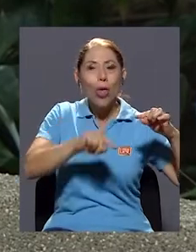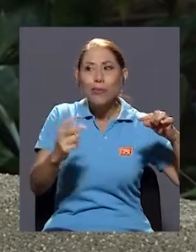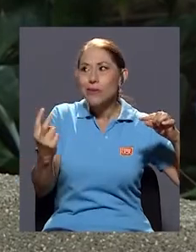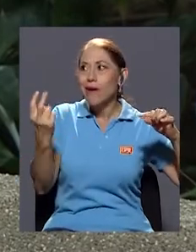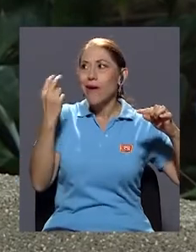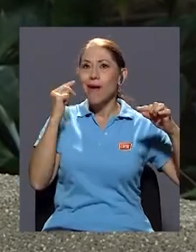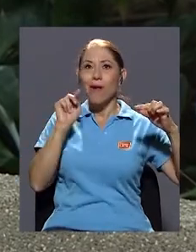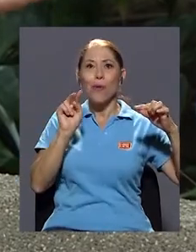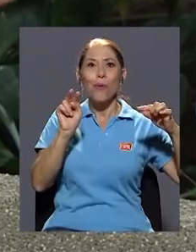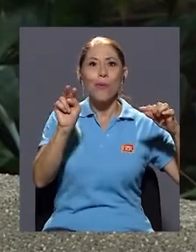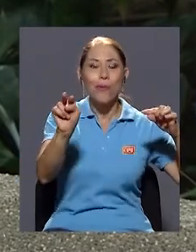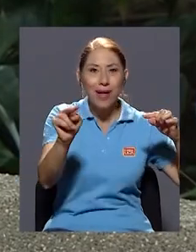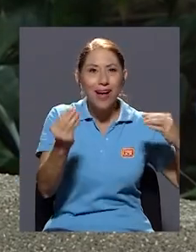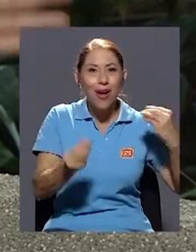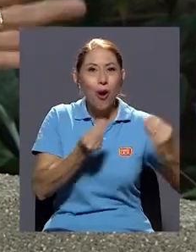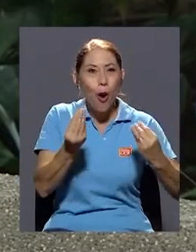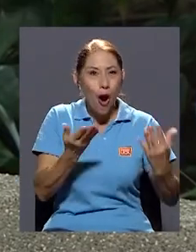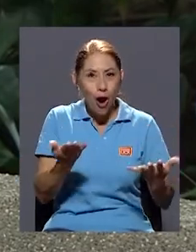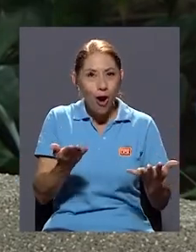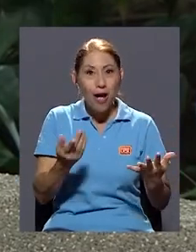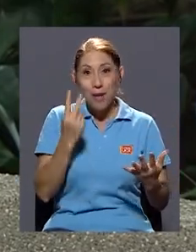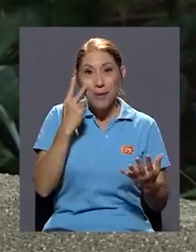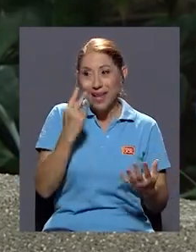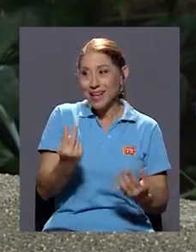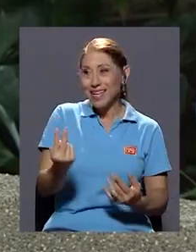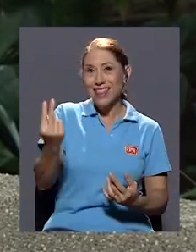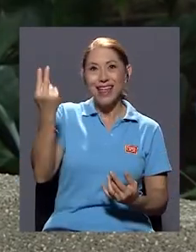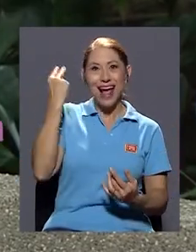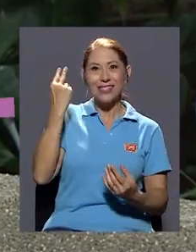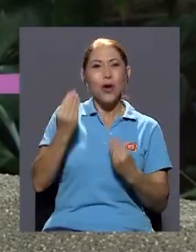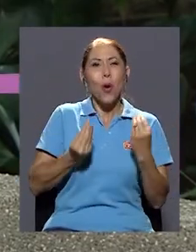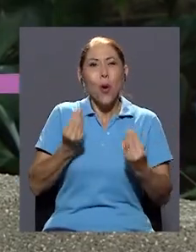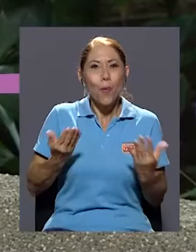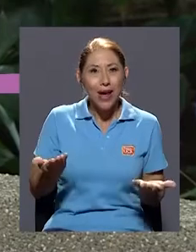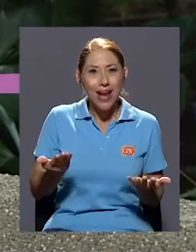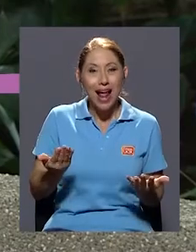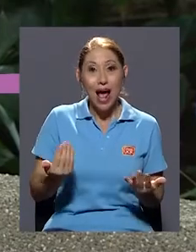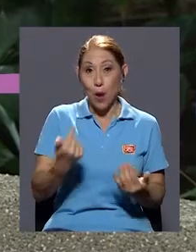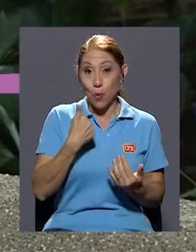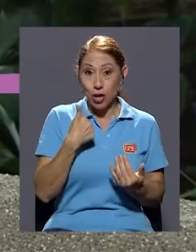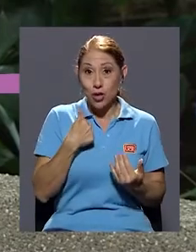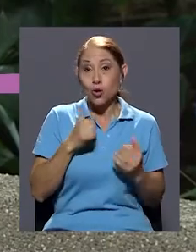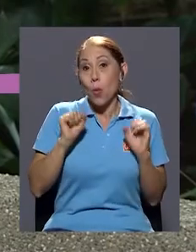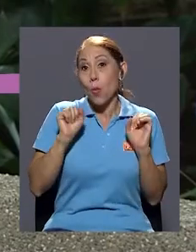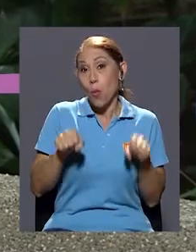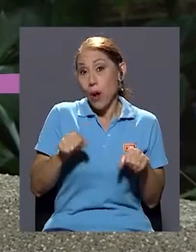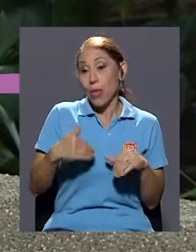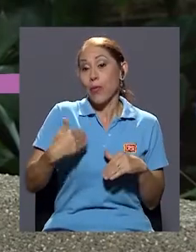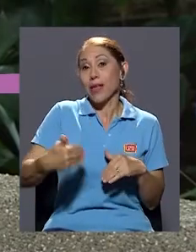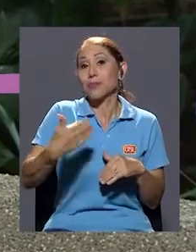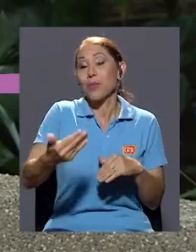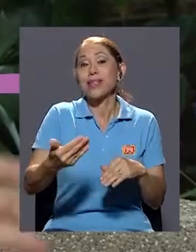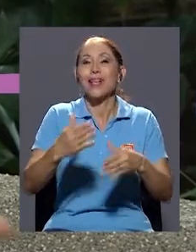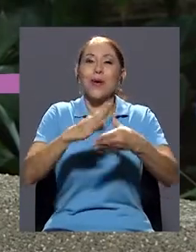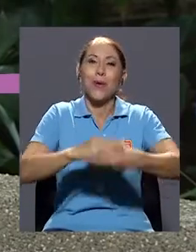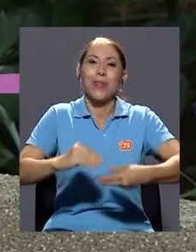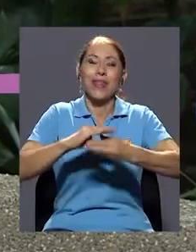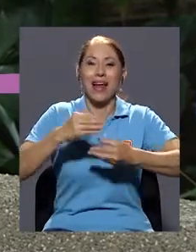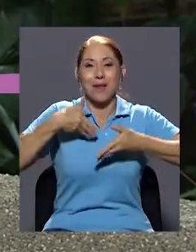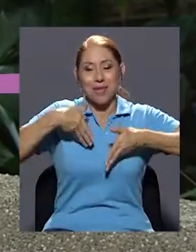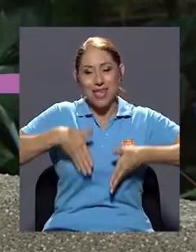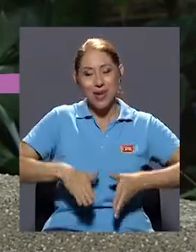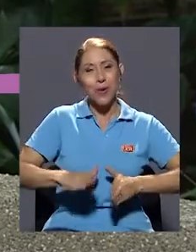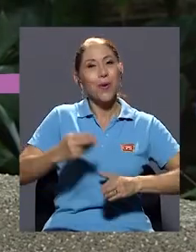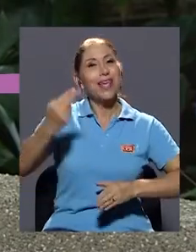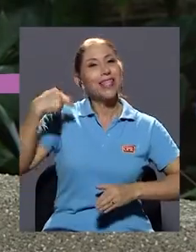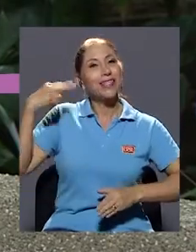y por qué no, ver hacia atrás, bueno, ¿cómo era? Porque yo voy a ser aquella persona que luego le pueda contar a mi hijo, a mi hija, la historia de